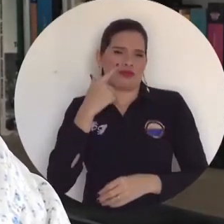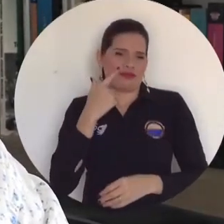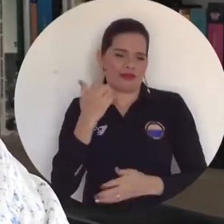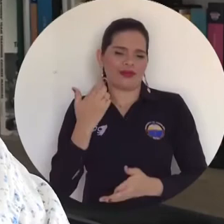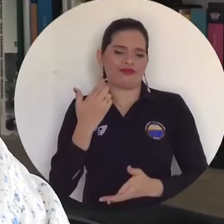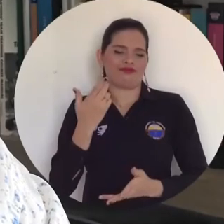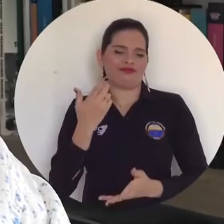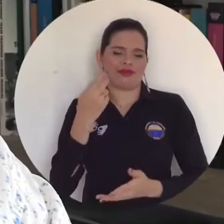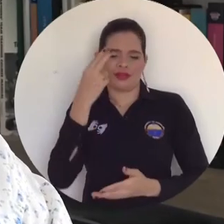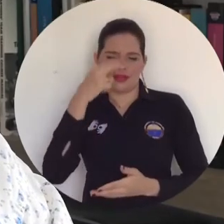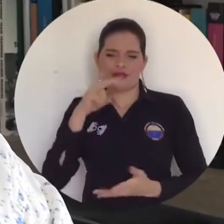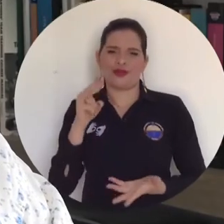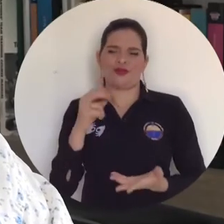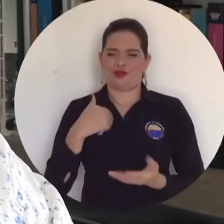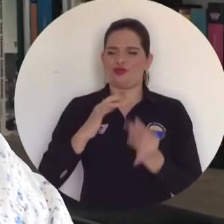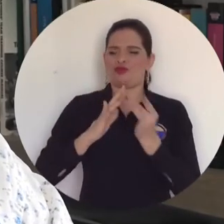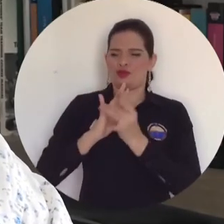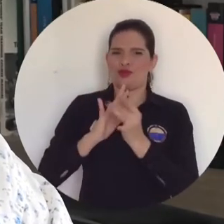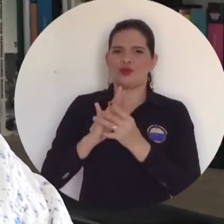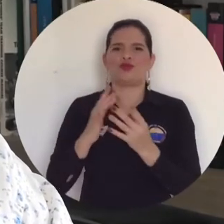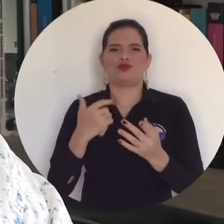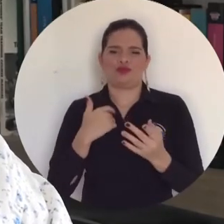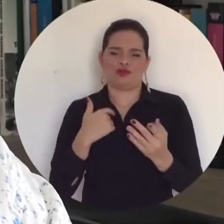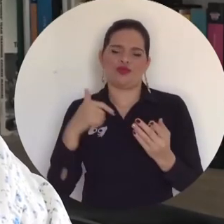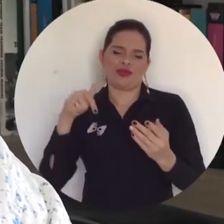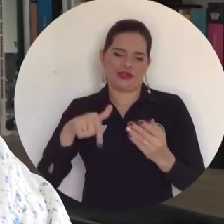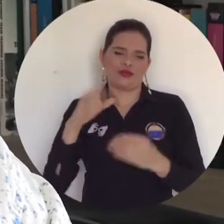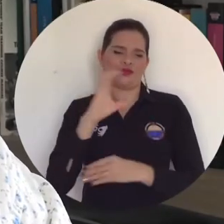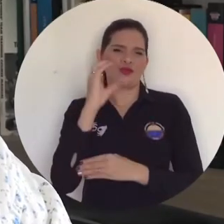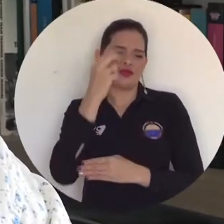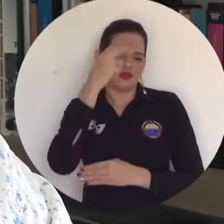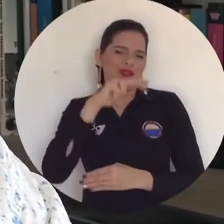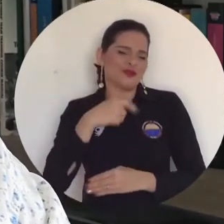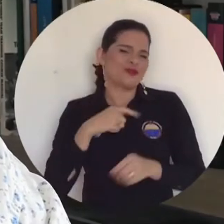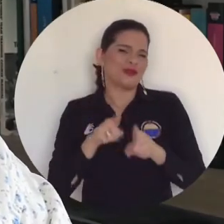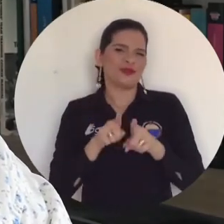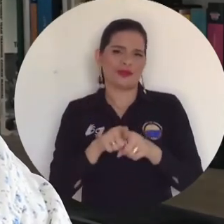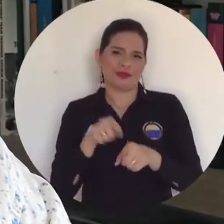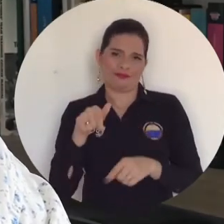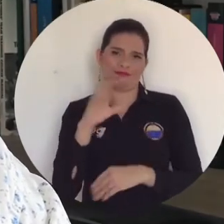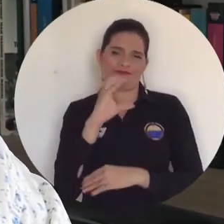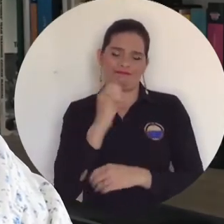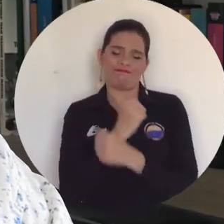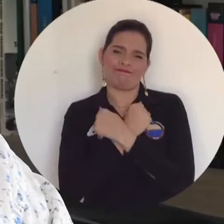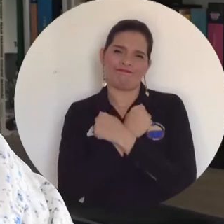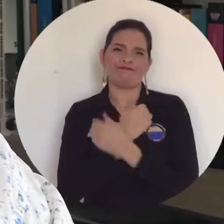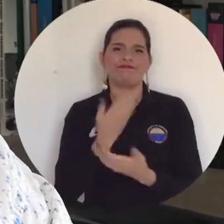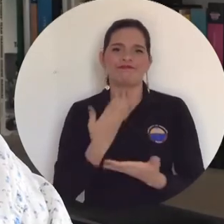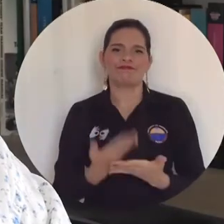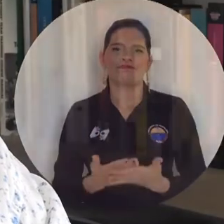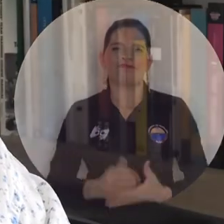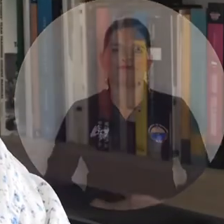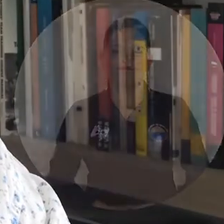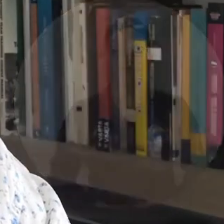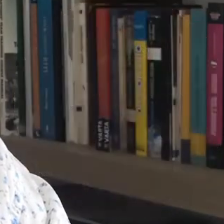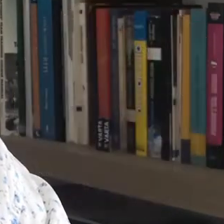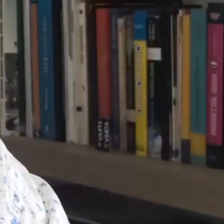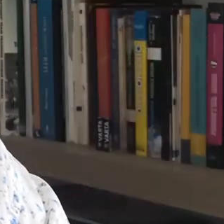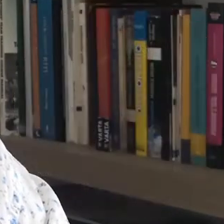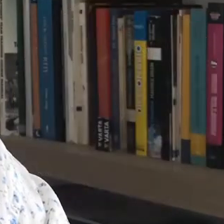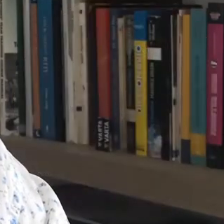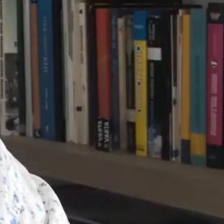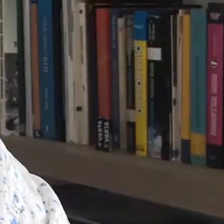y sobre todo como papá, como esposo y como hijo de este país. ¡Gracias!